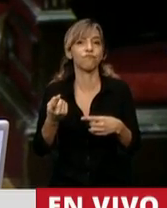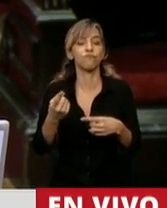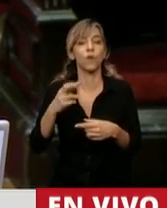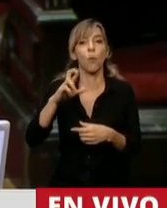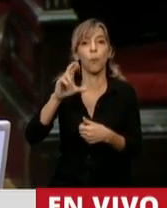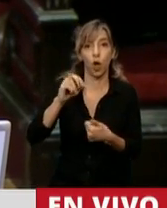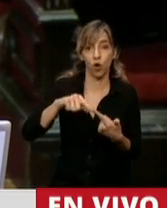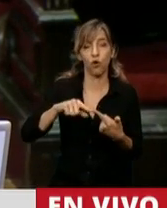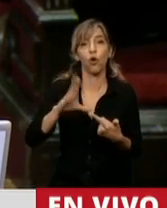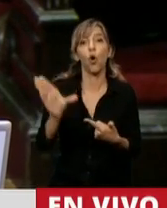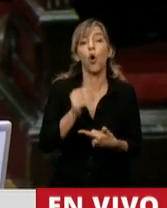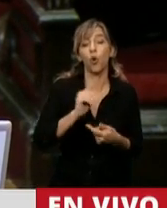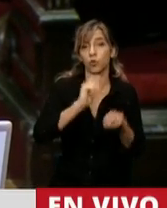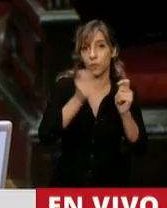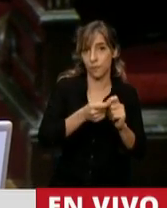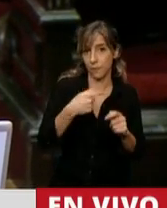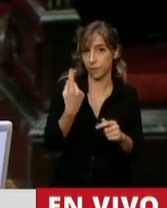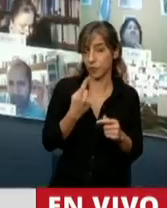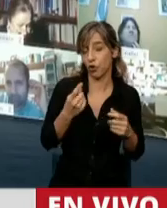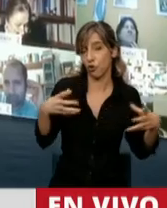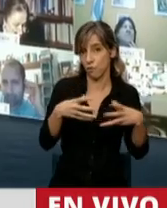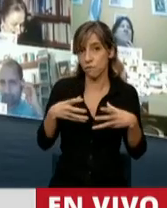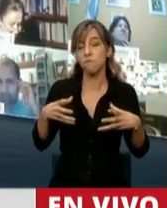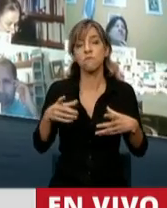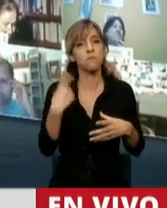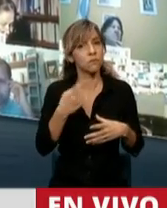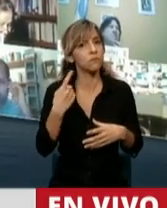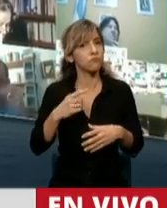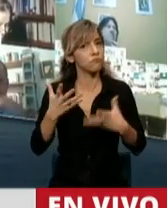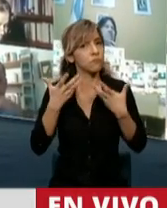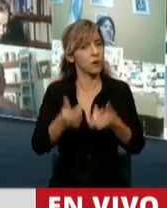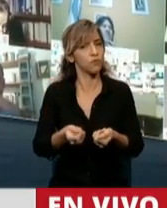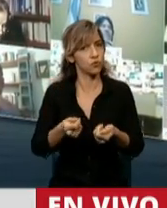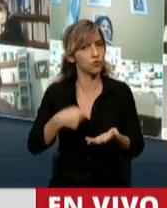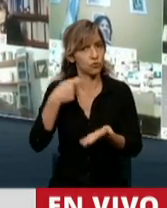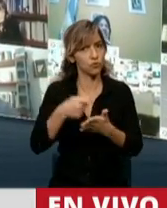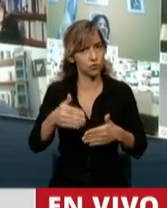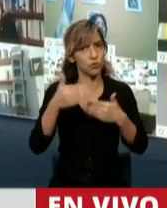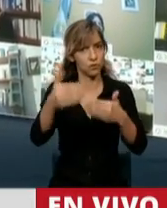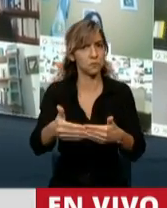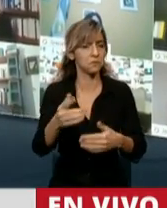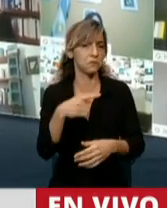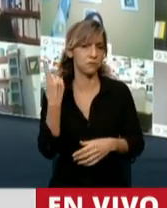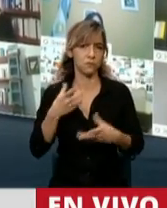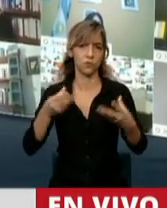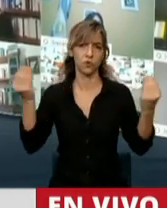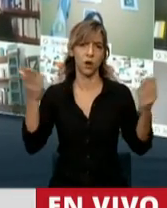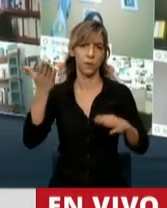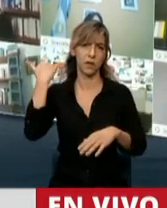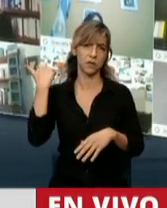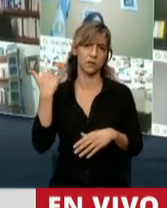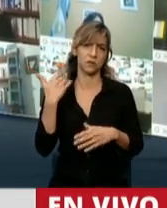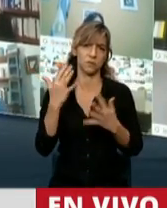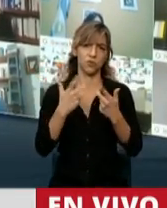apoyamos la moratoria. La moratoria es necesaria. Nos hemos cansado de presentar proyectos que están a